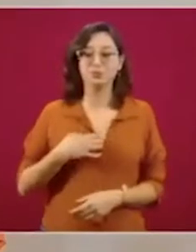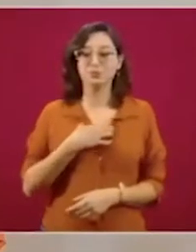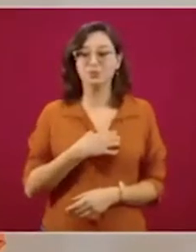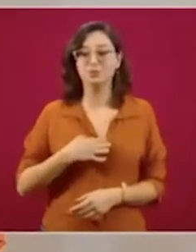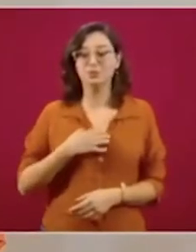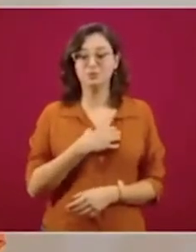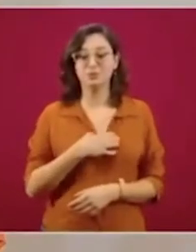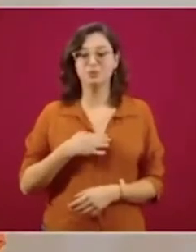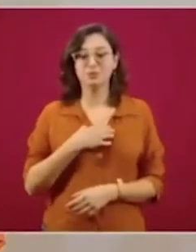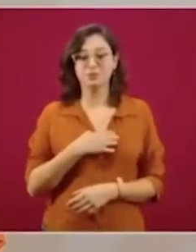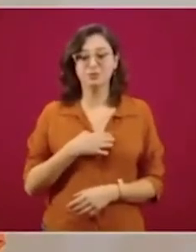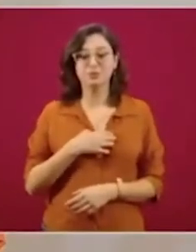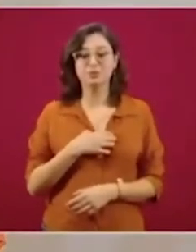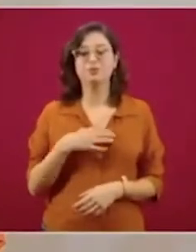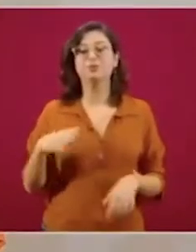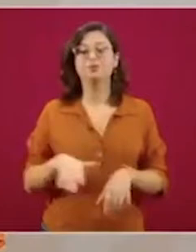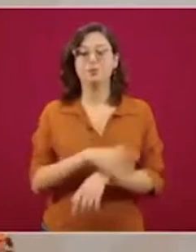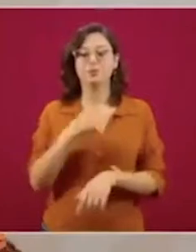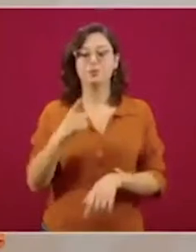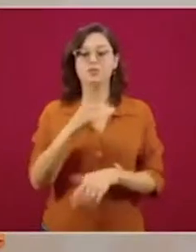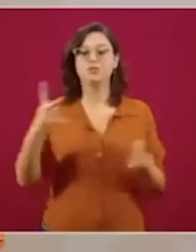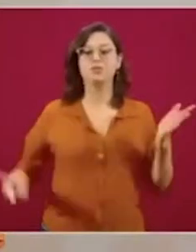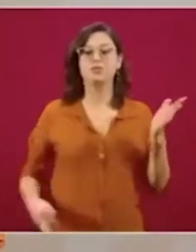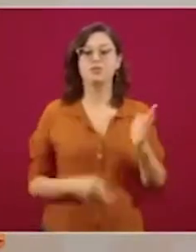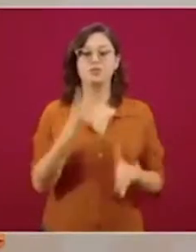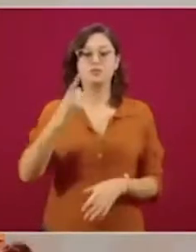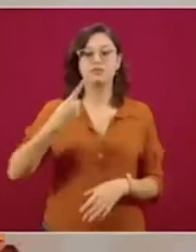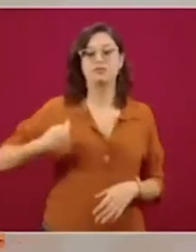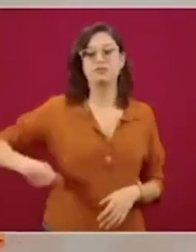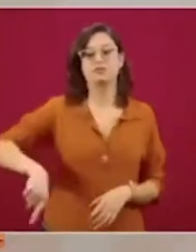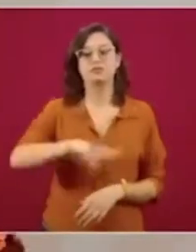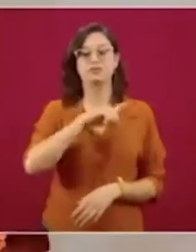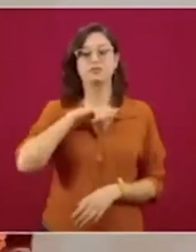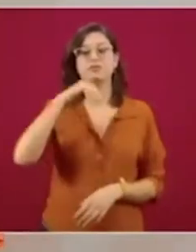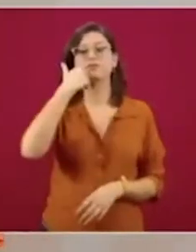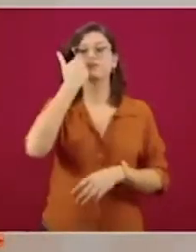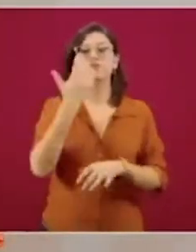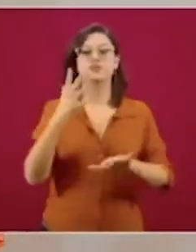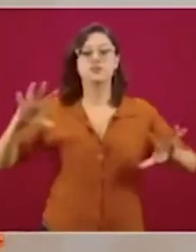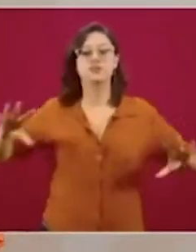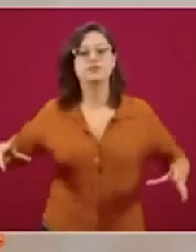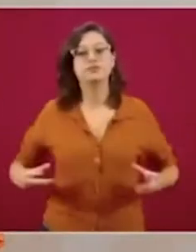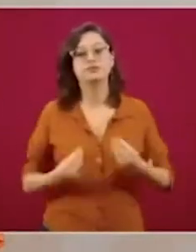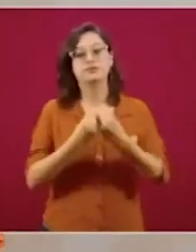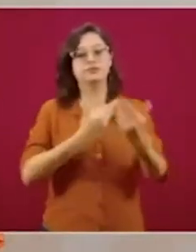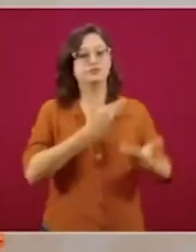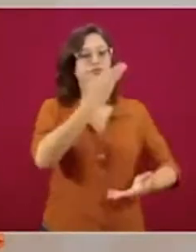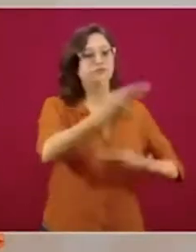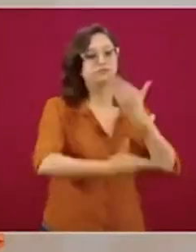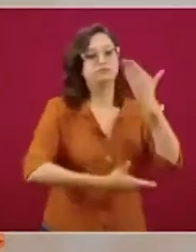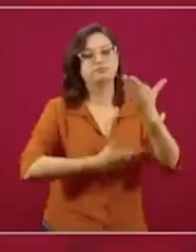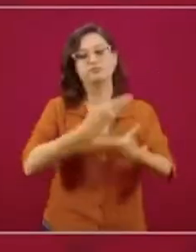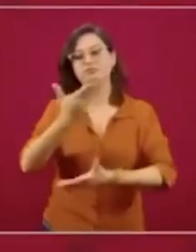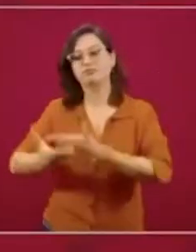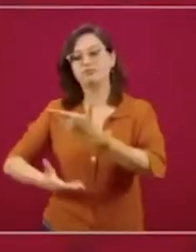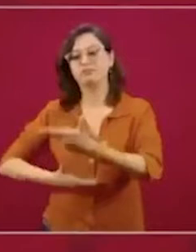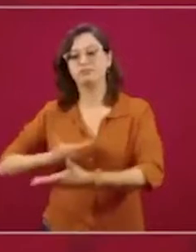de nuevo estamos tratando de integrar nosotros todos estos servicios que damos,